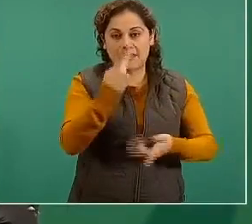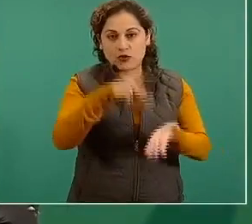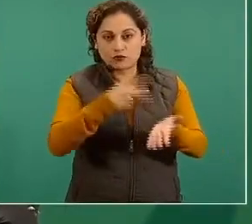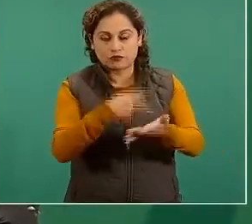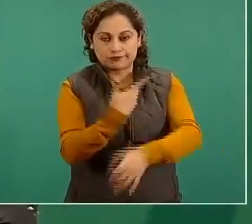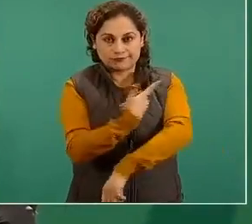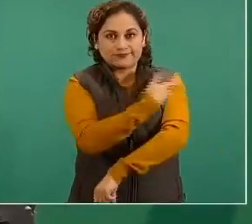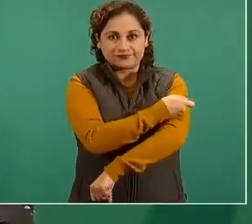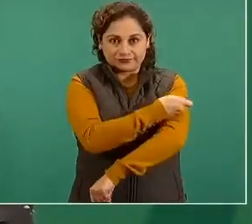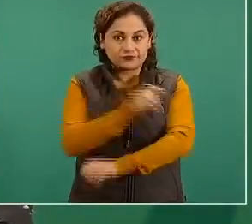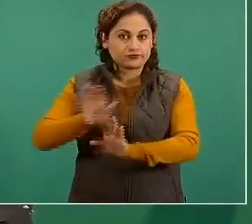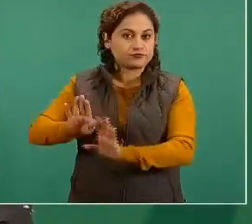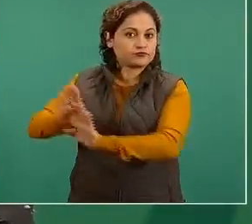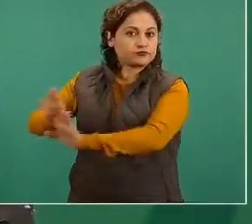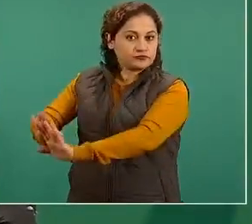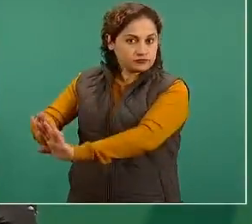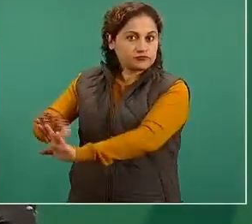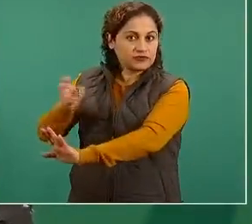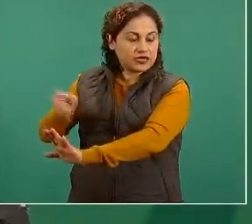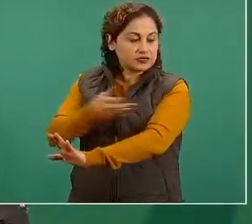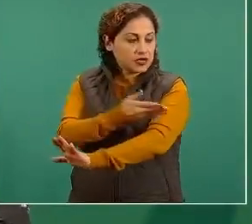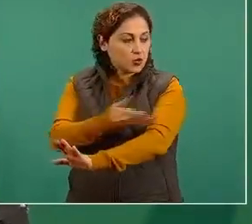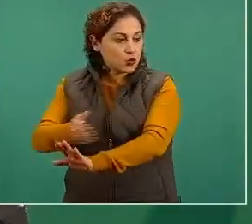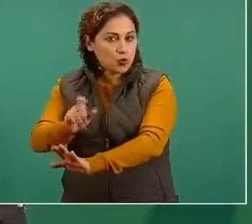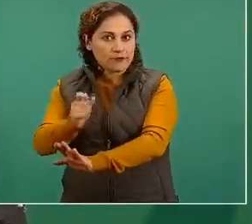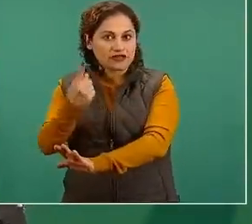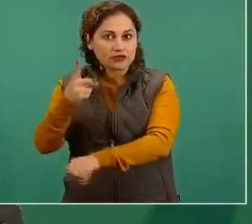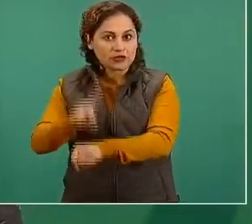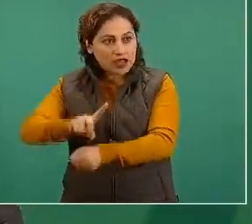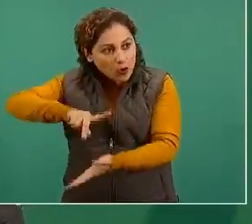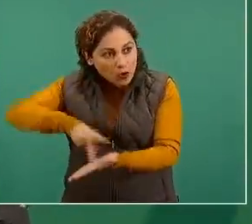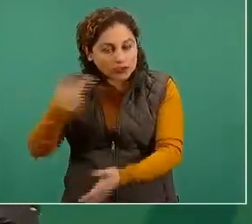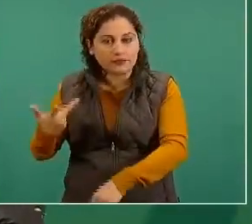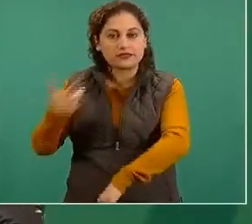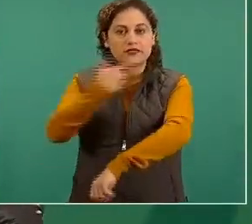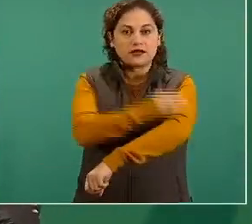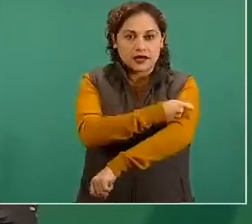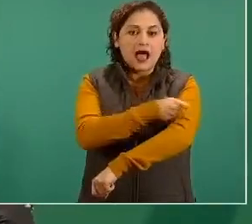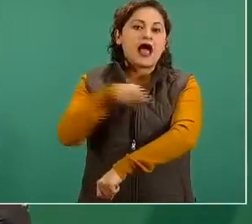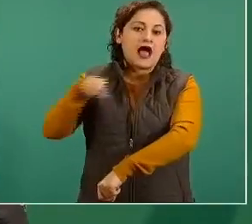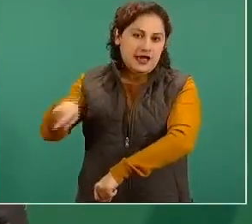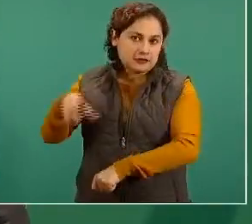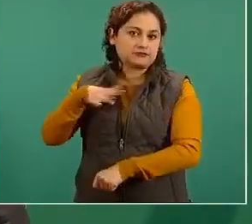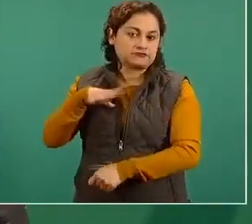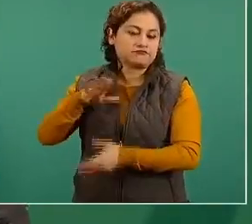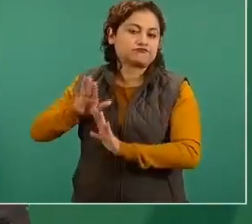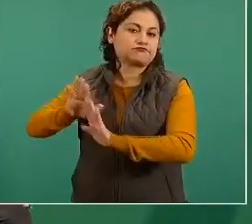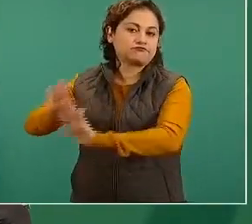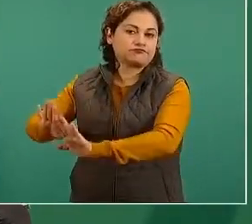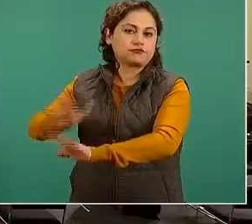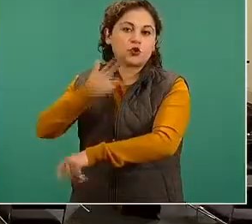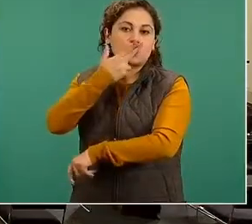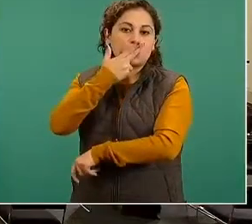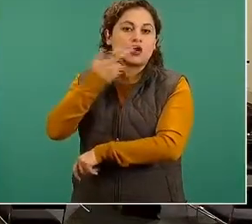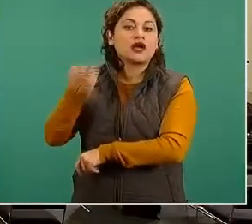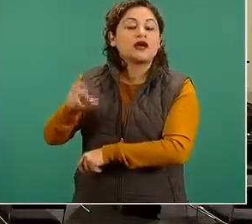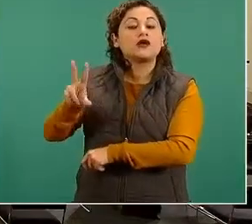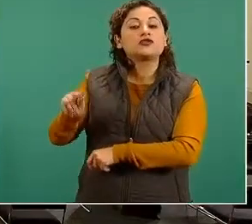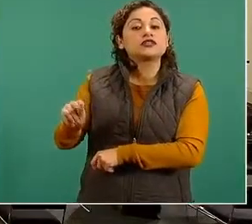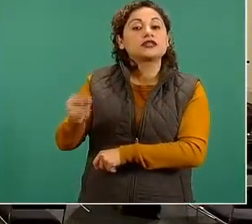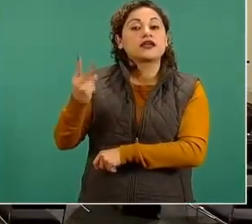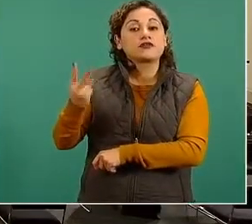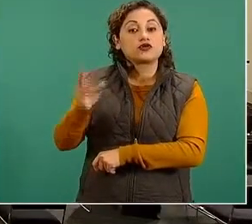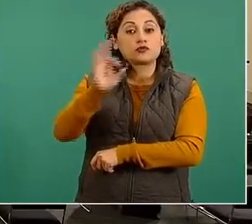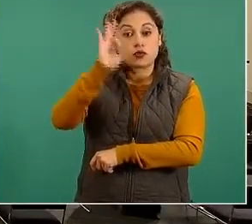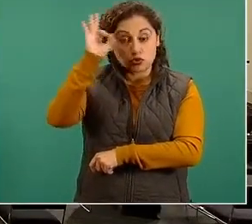los veintiún días que les corresponde a su segunda dosis entonces el ochenta y dos por ciento que